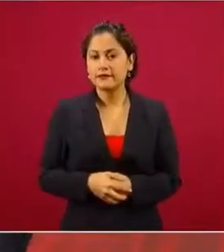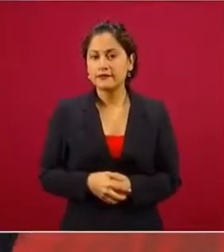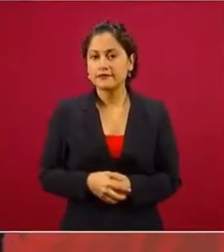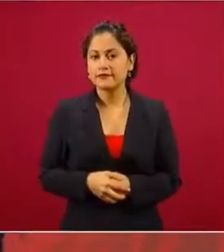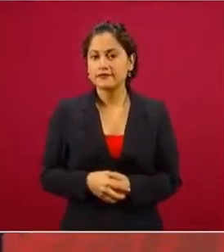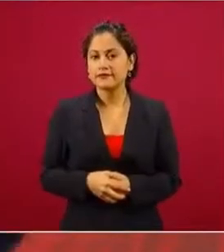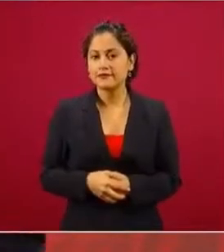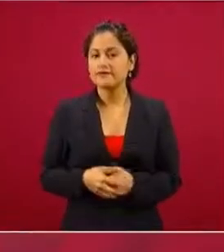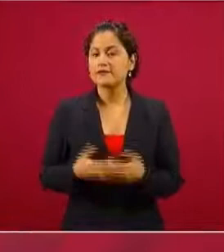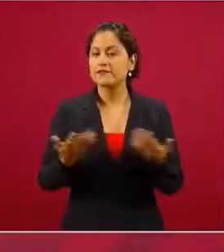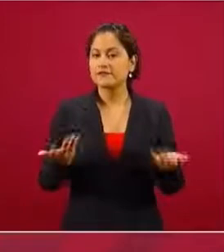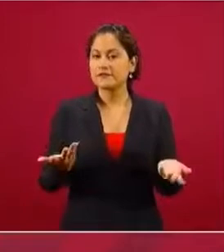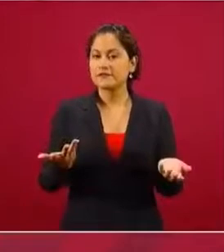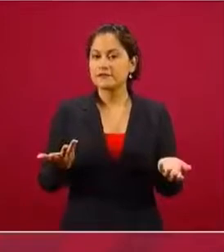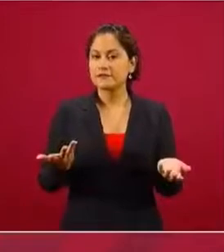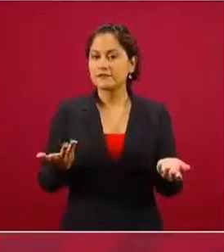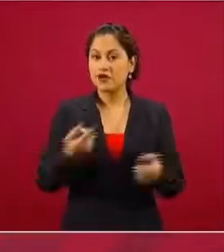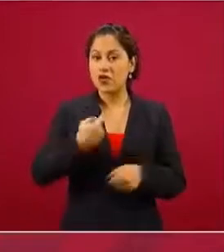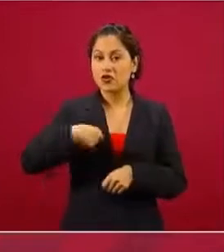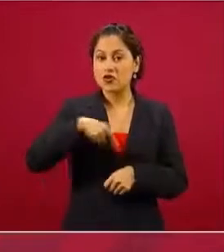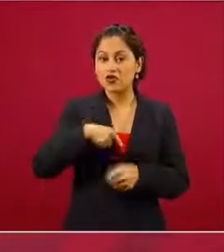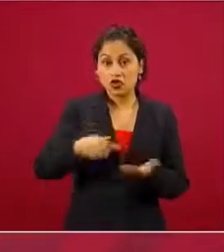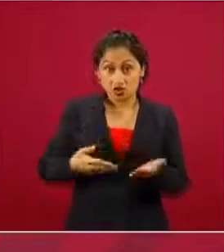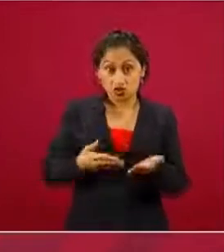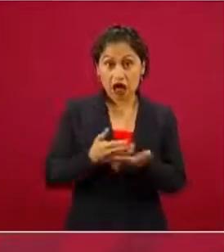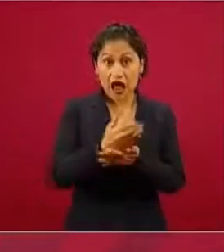¿Para qué vamos a meternos en más cosas? Con eso.